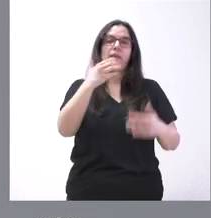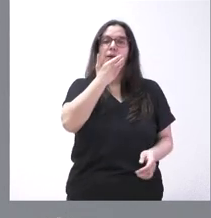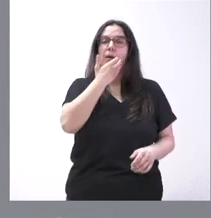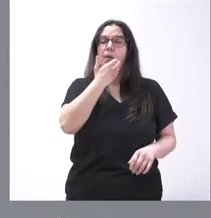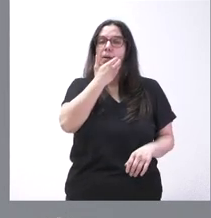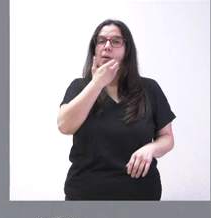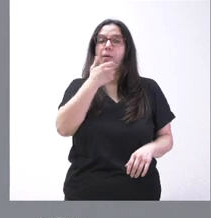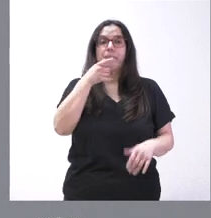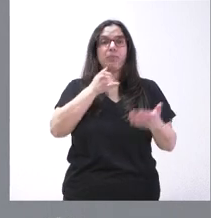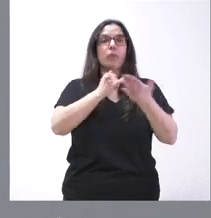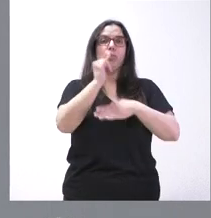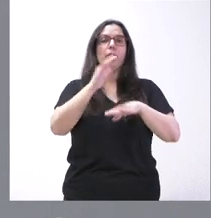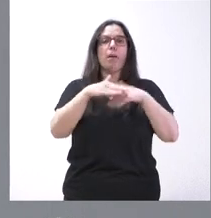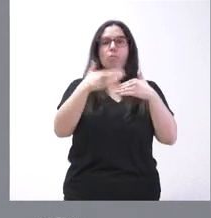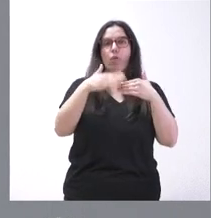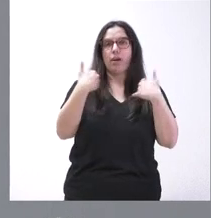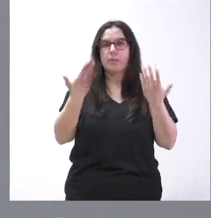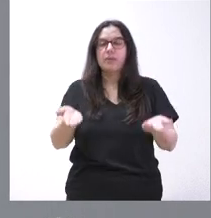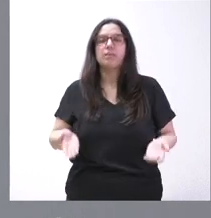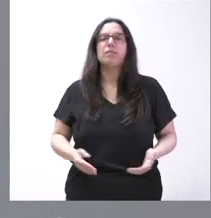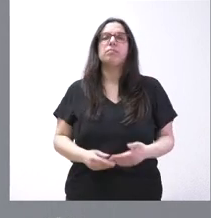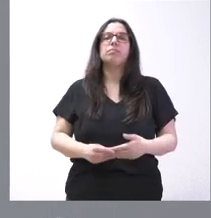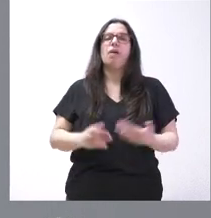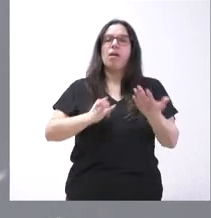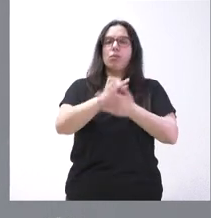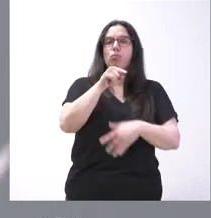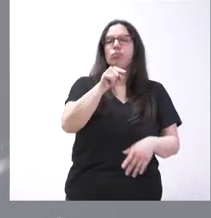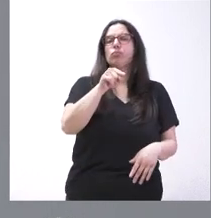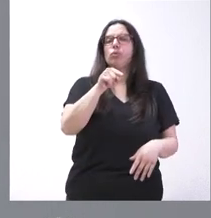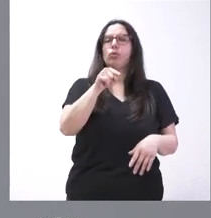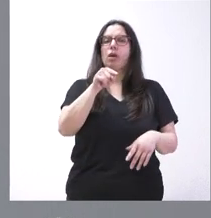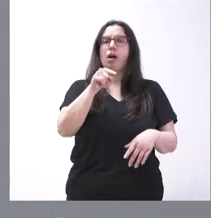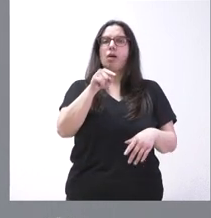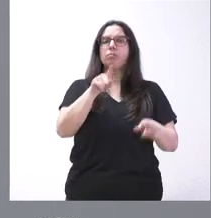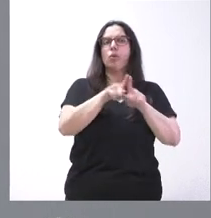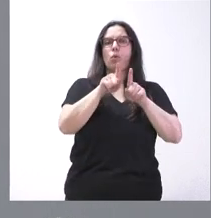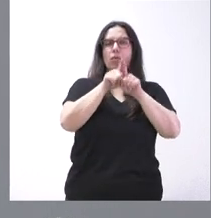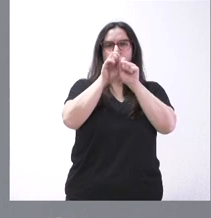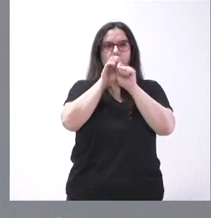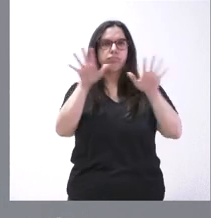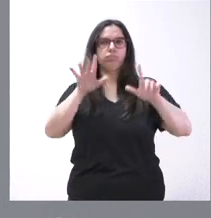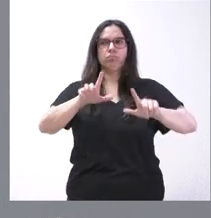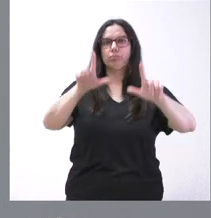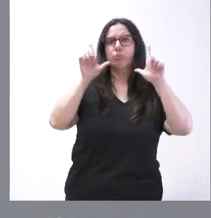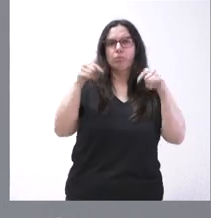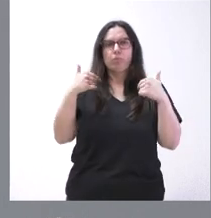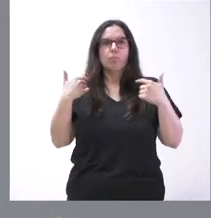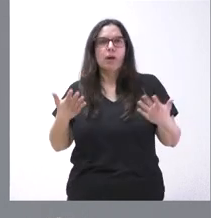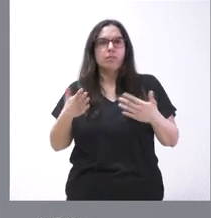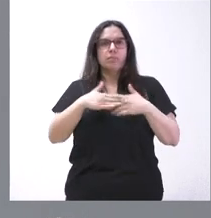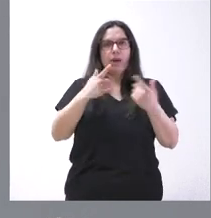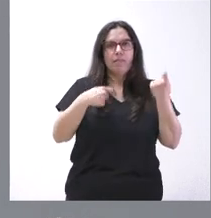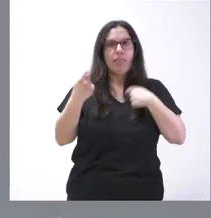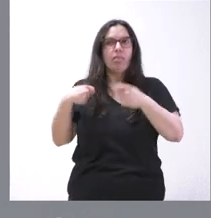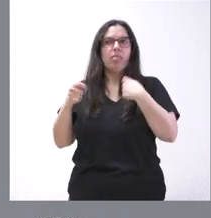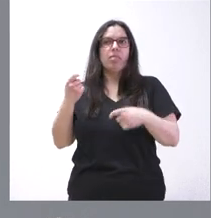agricultura sea más moderna, que esta agricultura pueda tener mayor presencia y mayor peso en los mercados. Y, por tanto, nosotros lo